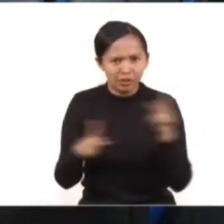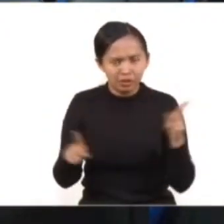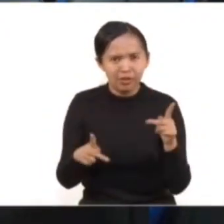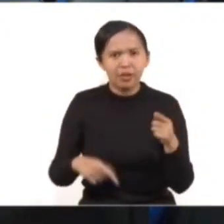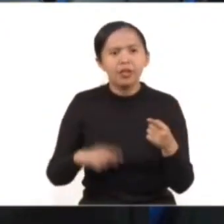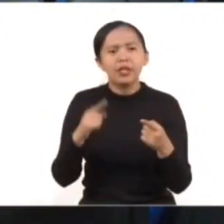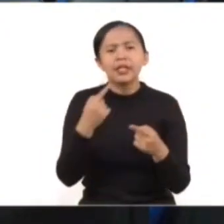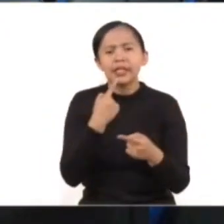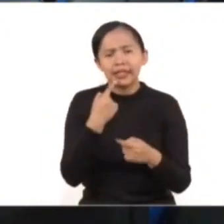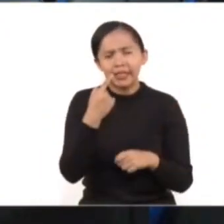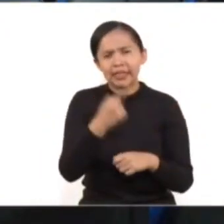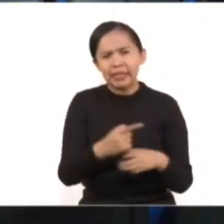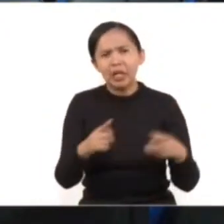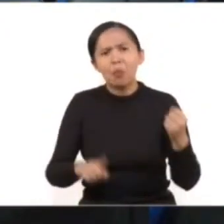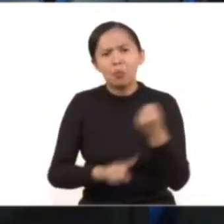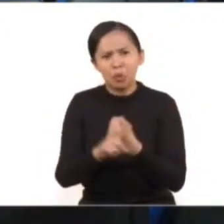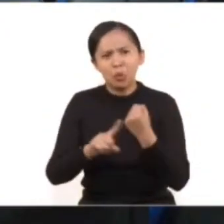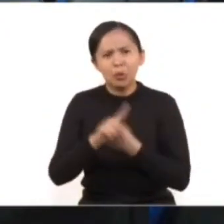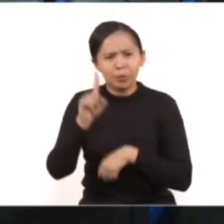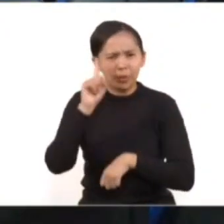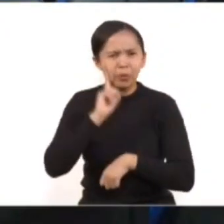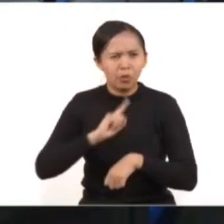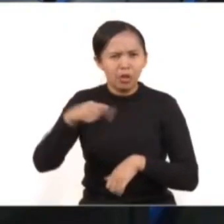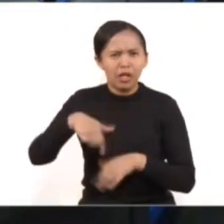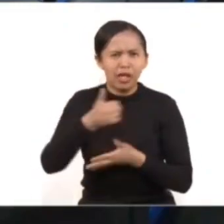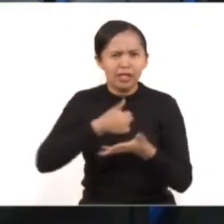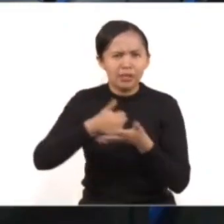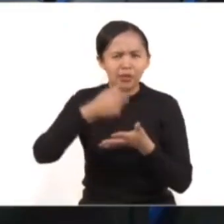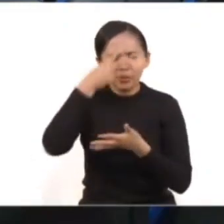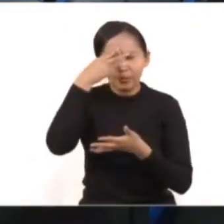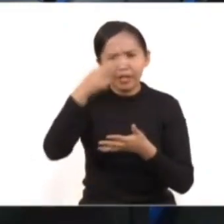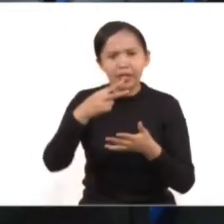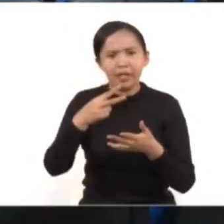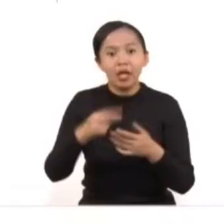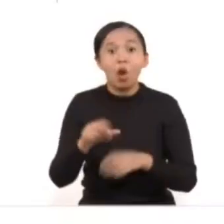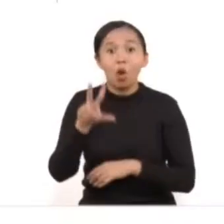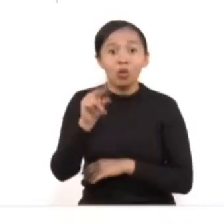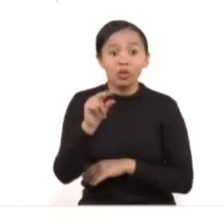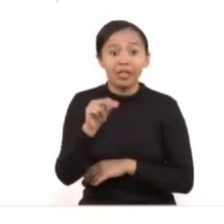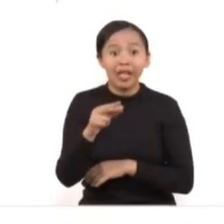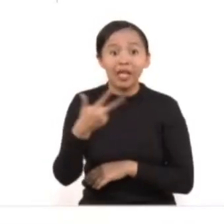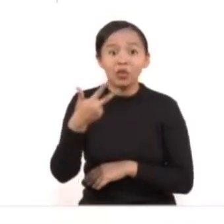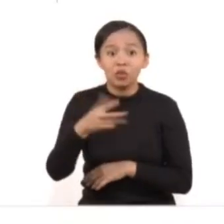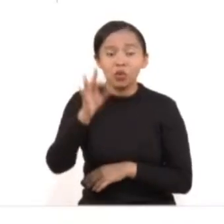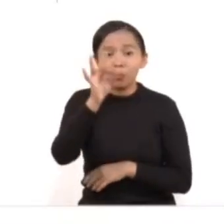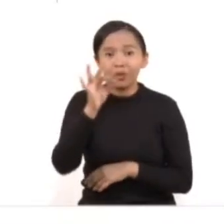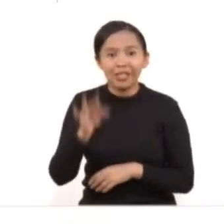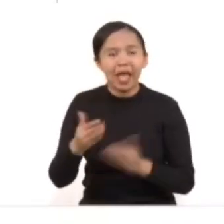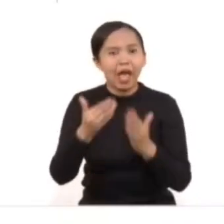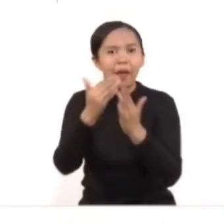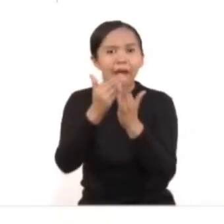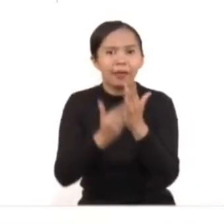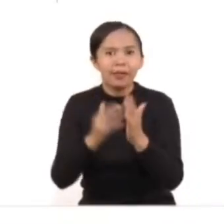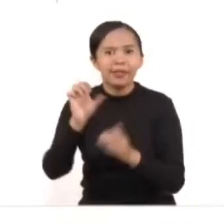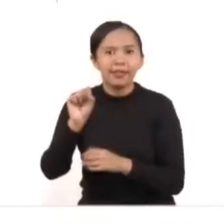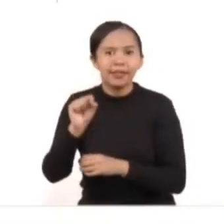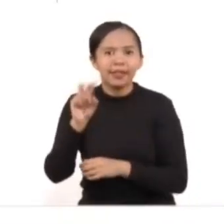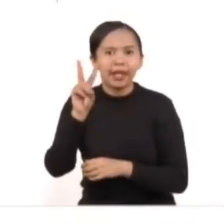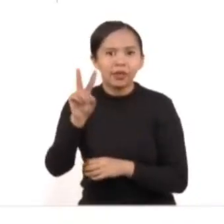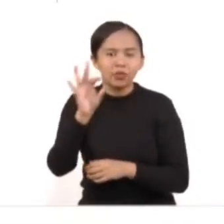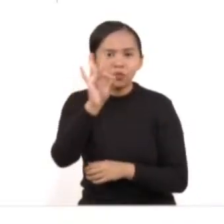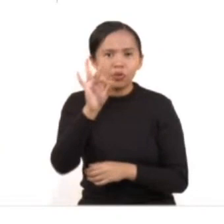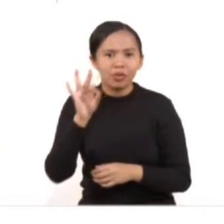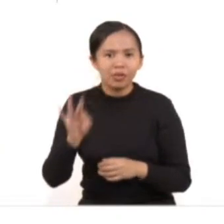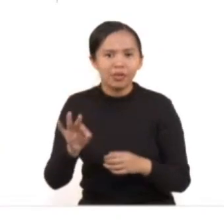la percepción de inseguridad entre las mujeres de la Ciudad de México pasó de 88 por ciento a 62 por ciento